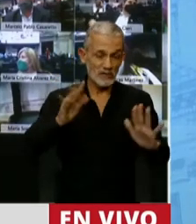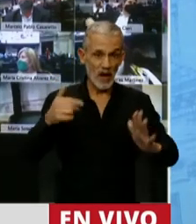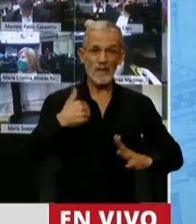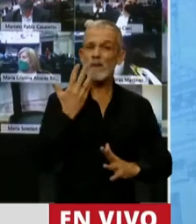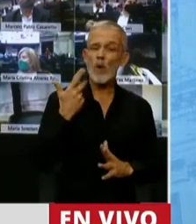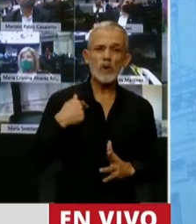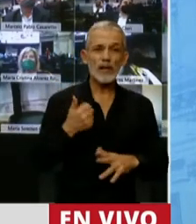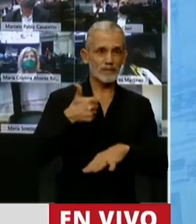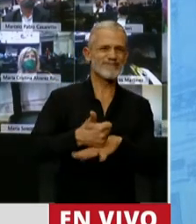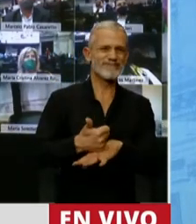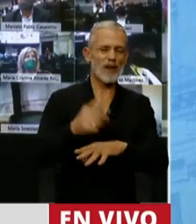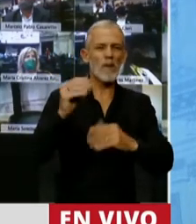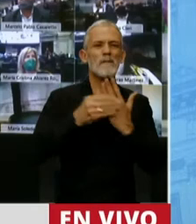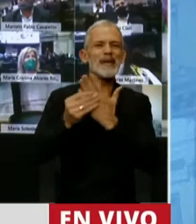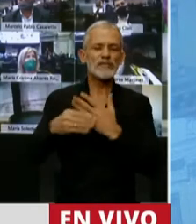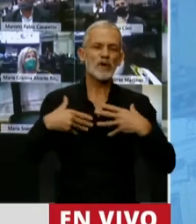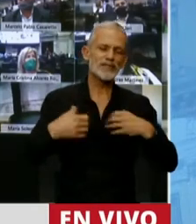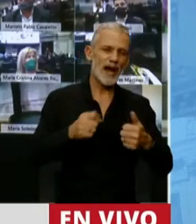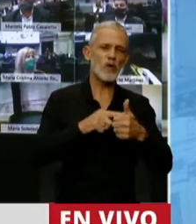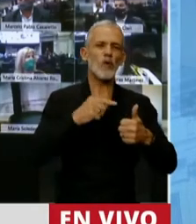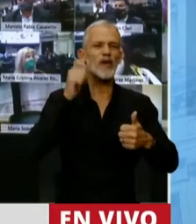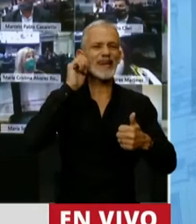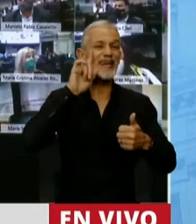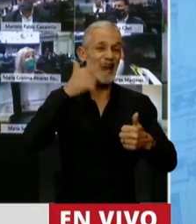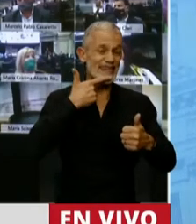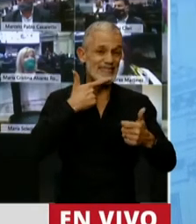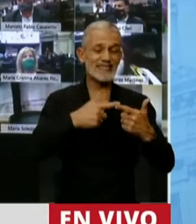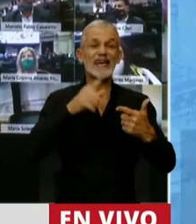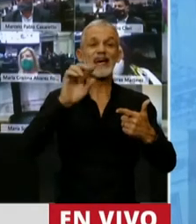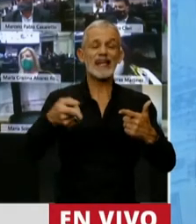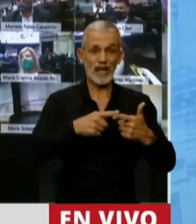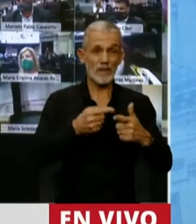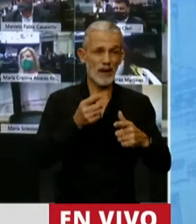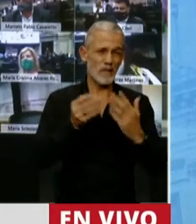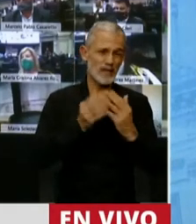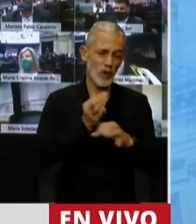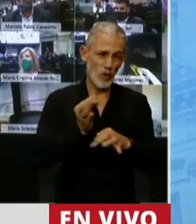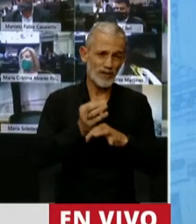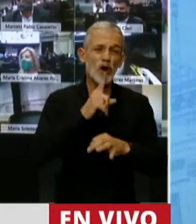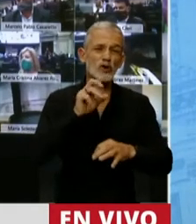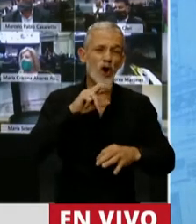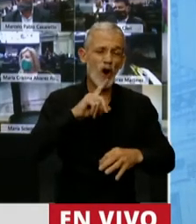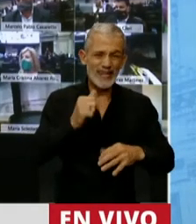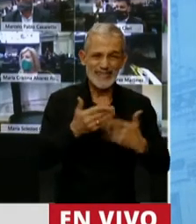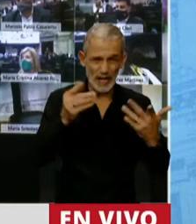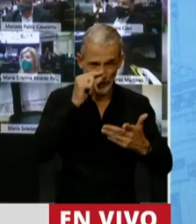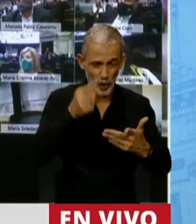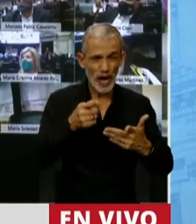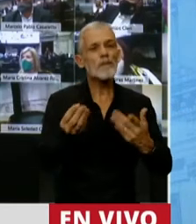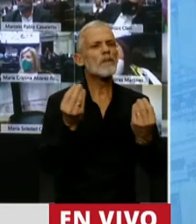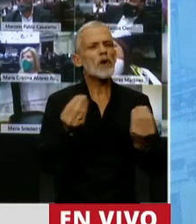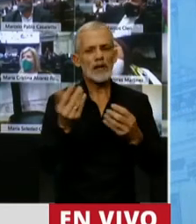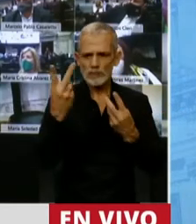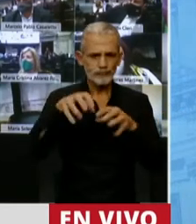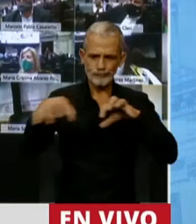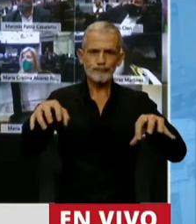gustado contar con la presencia de los Ministros de Salud, el doctor Ginés González García, y de Educación, el doctor Nicolás Trota, porque son dos de las áreas